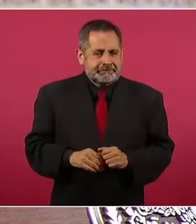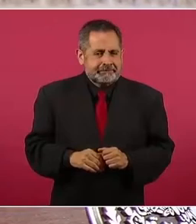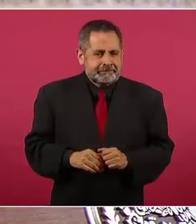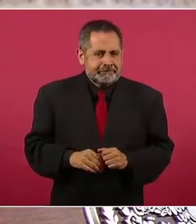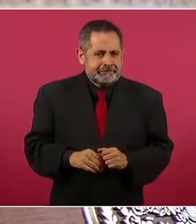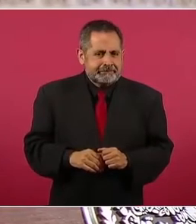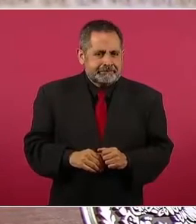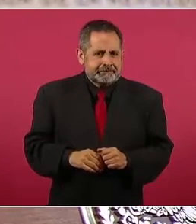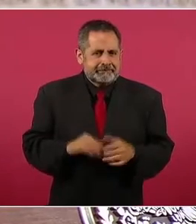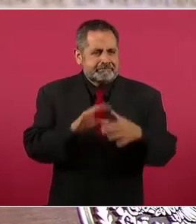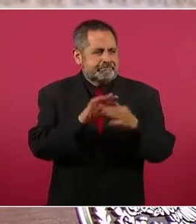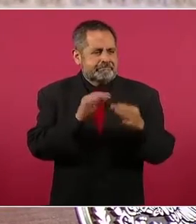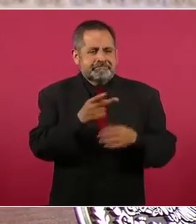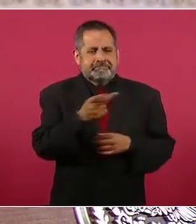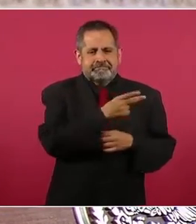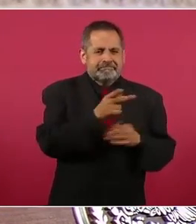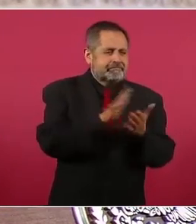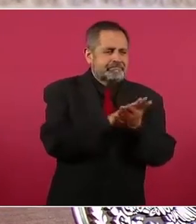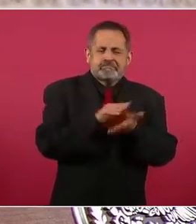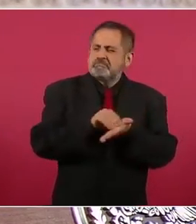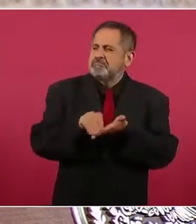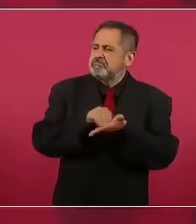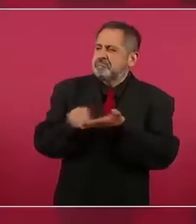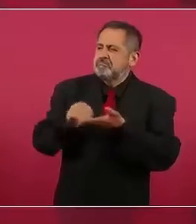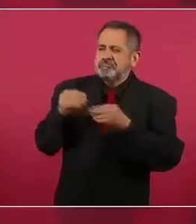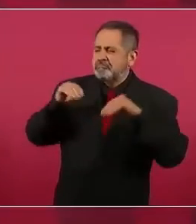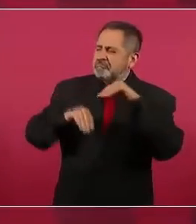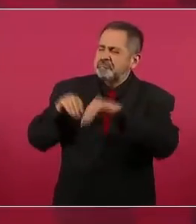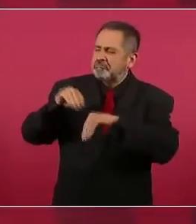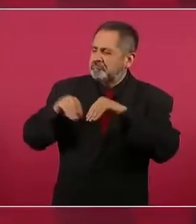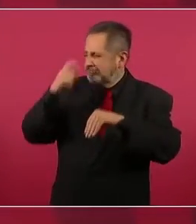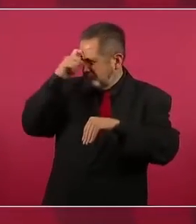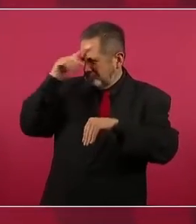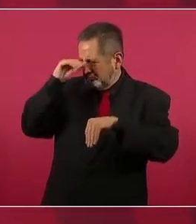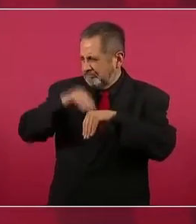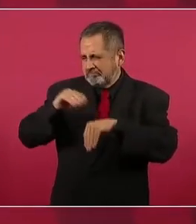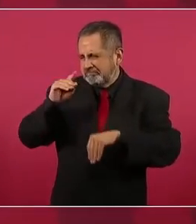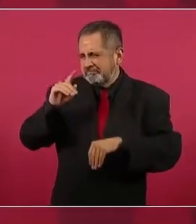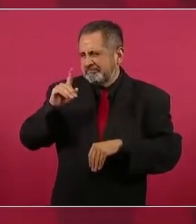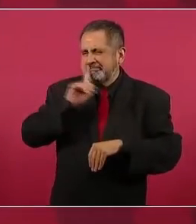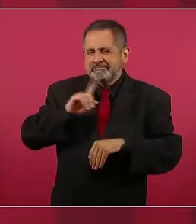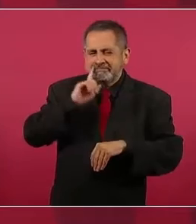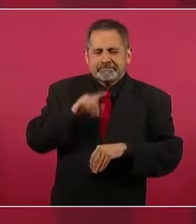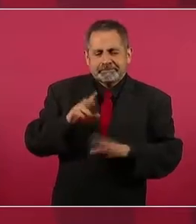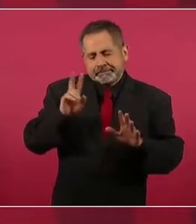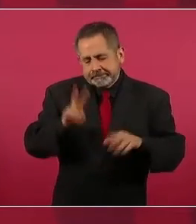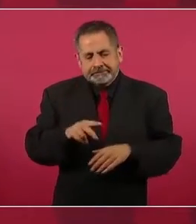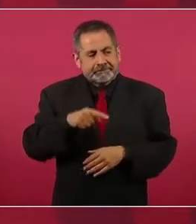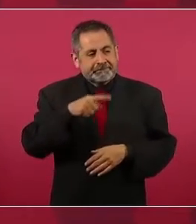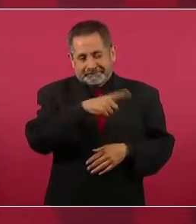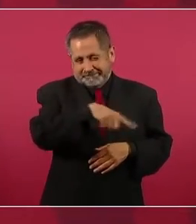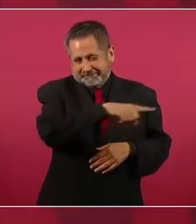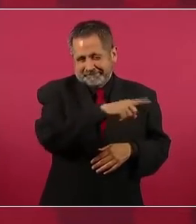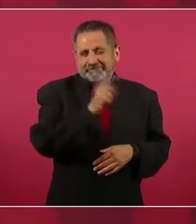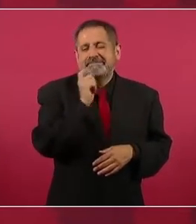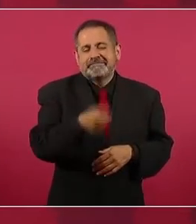se dedican a calumniar, es de manera amable